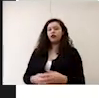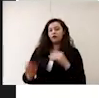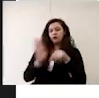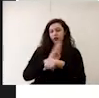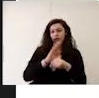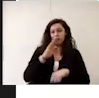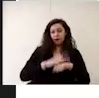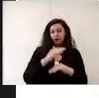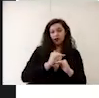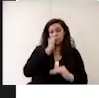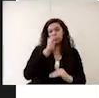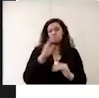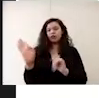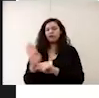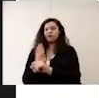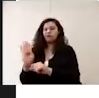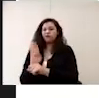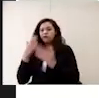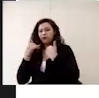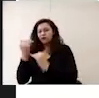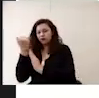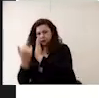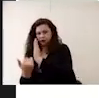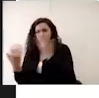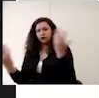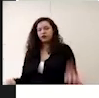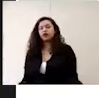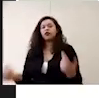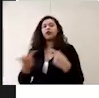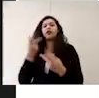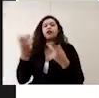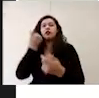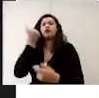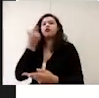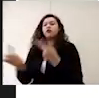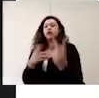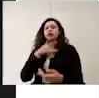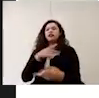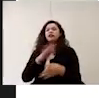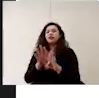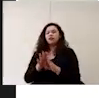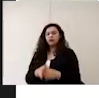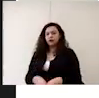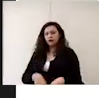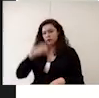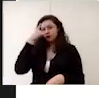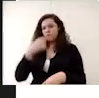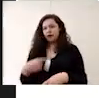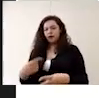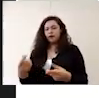y además debemos preguntar constantemente a los alumnos cómo se sienten para garantizar